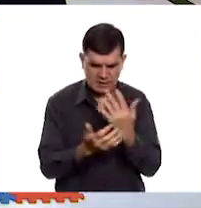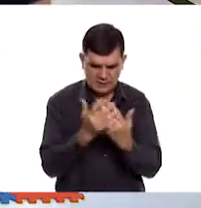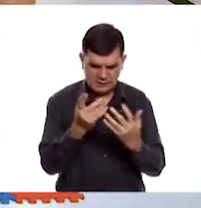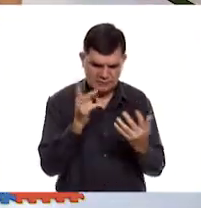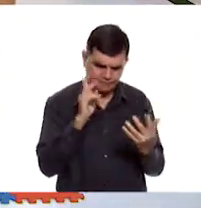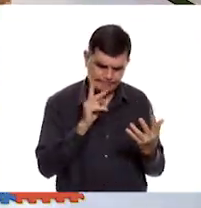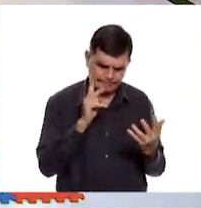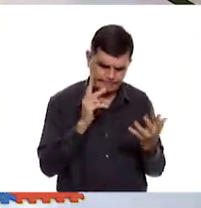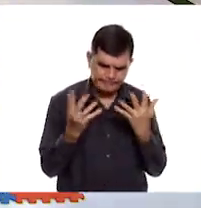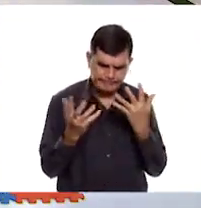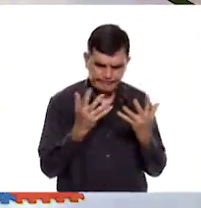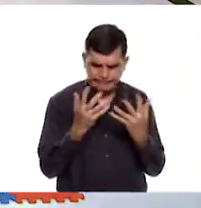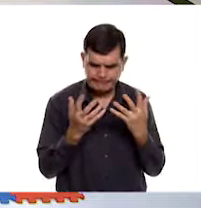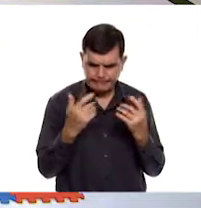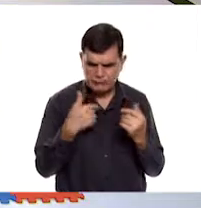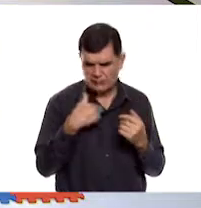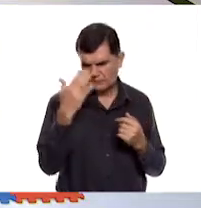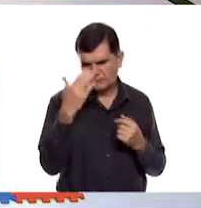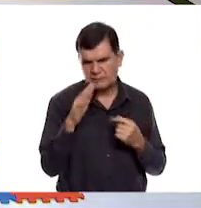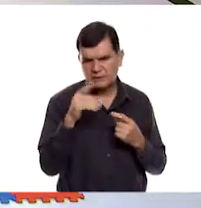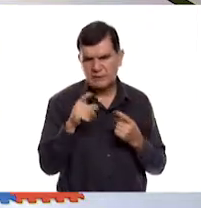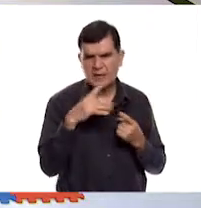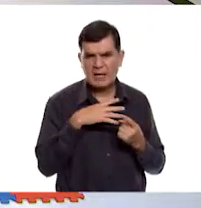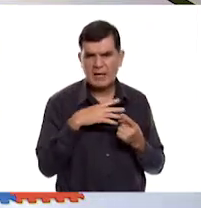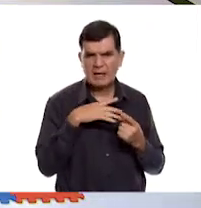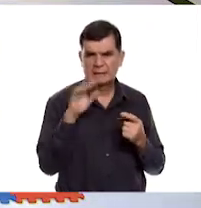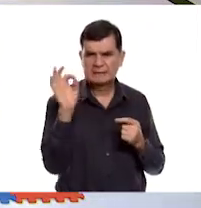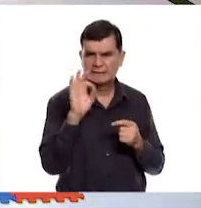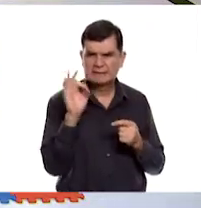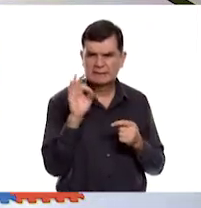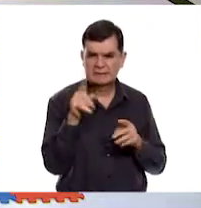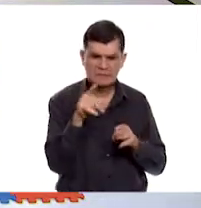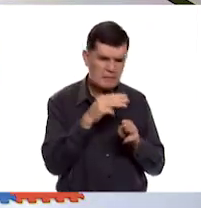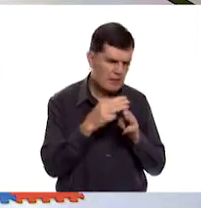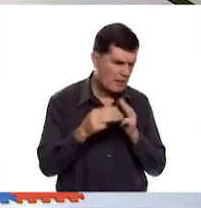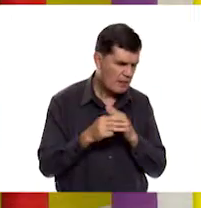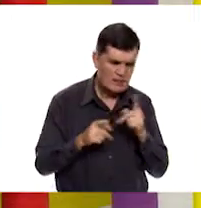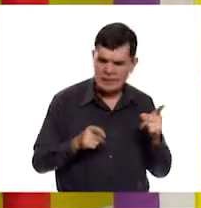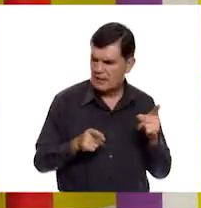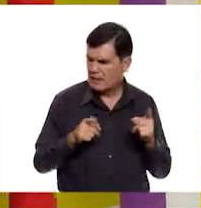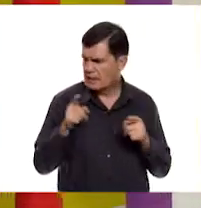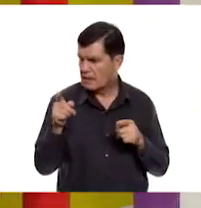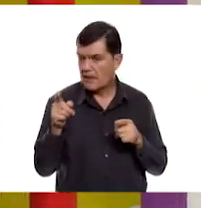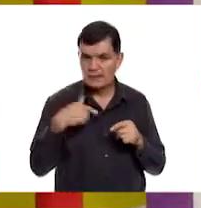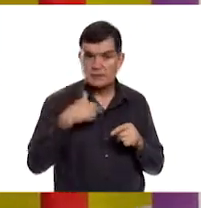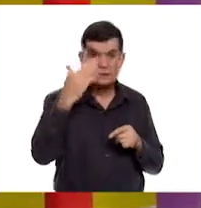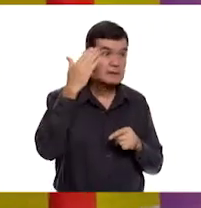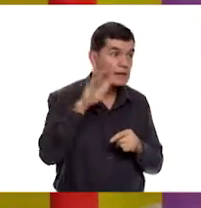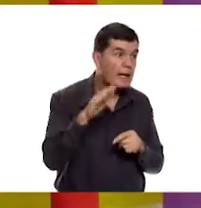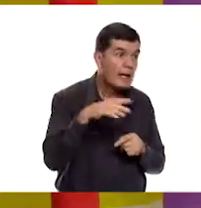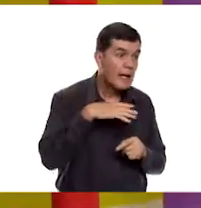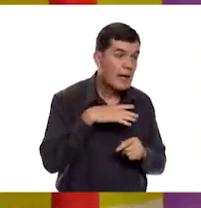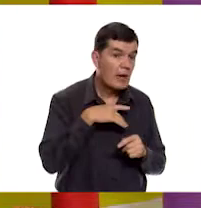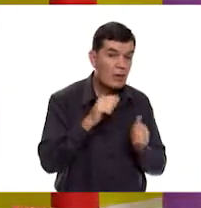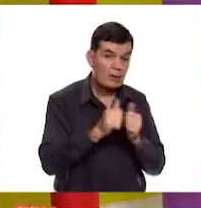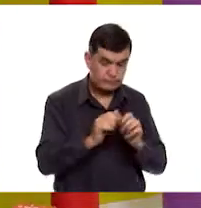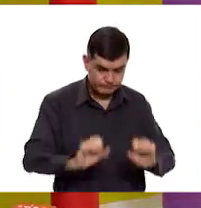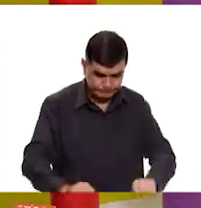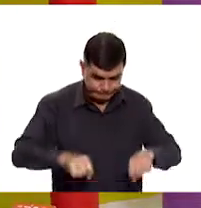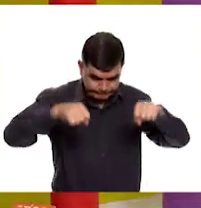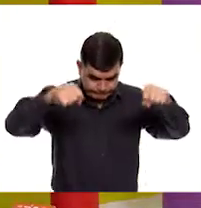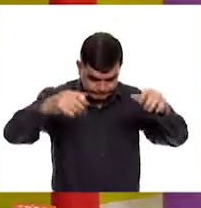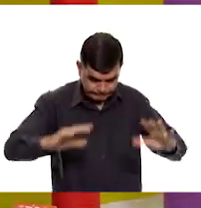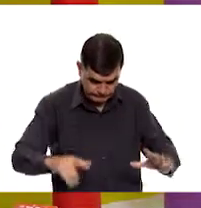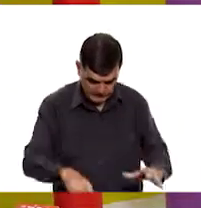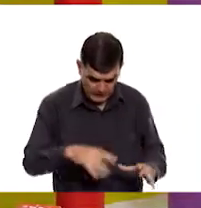Pilar. Este... Ya sé, puedo ocupar... Tal vez puedo ocupar esos materiales. Ya sé. ¿Puedo ver en el baúl si hay